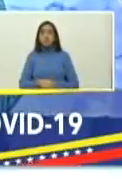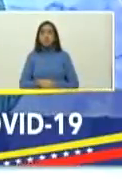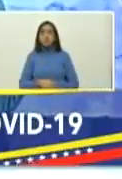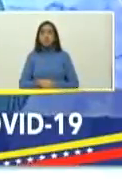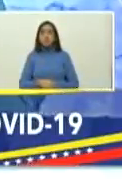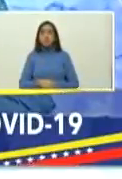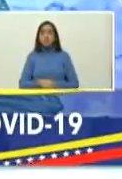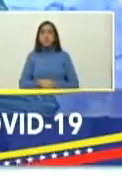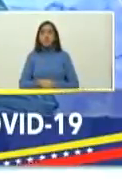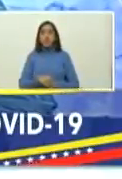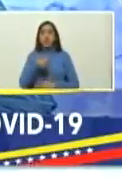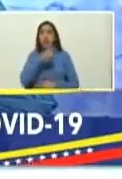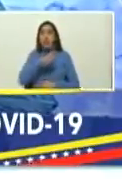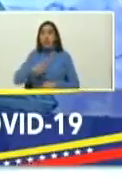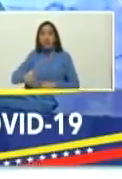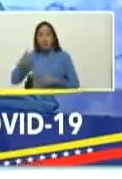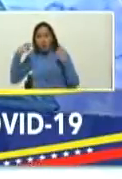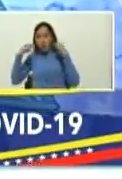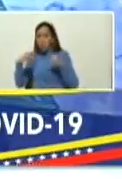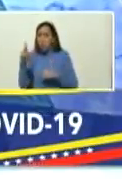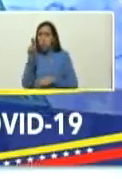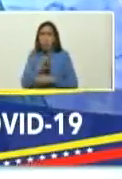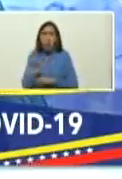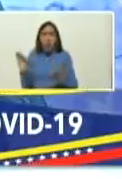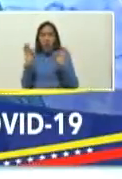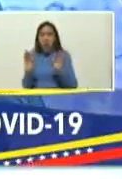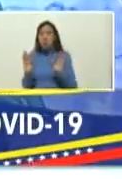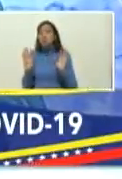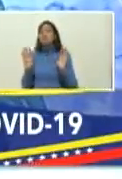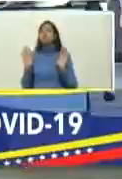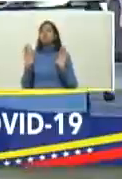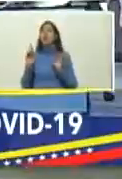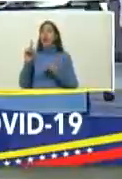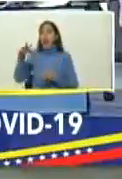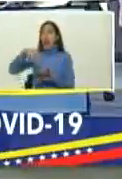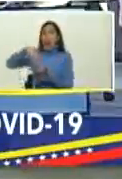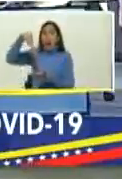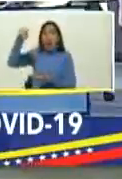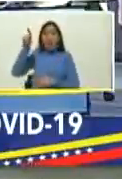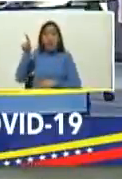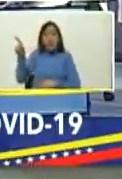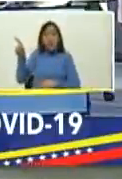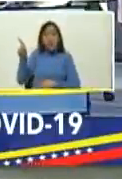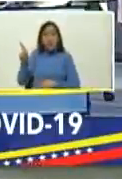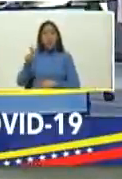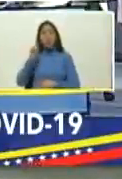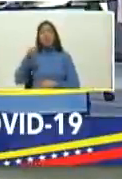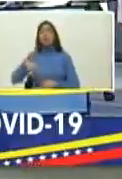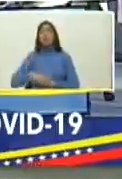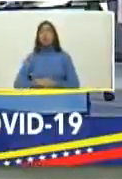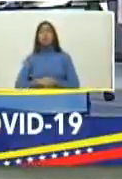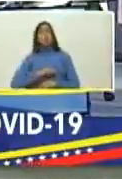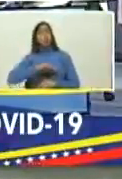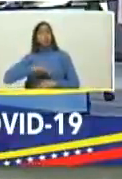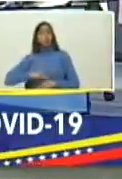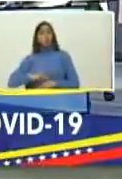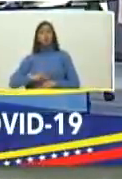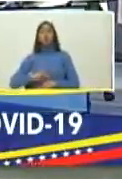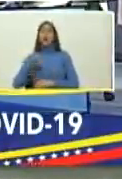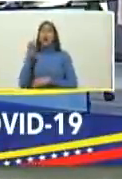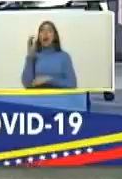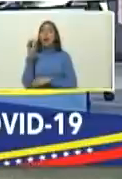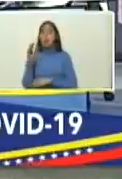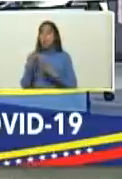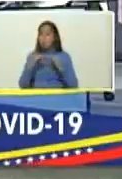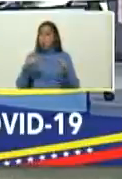la gente sin mascarilla me dicen en Altamira ahí estamos aplicando el semáforo en